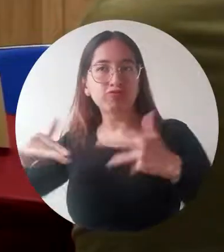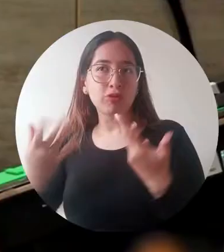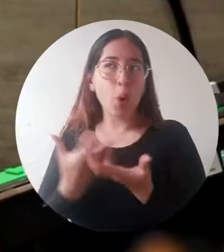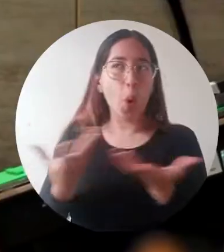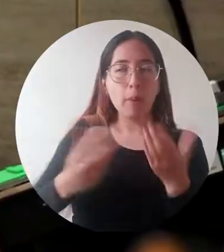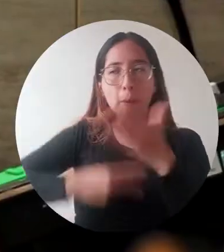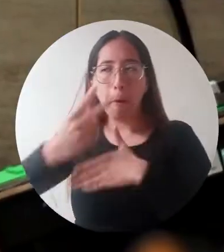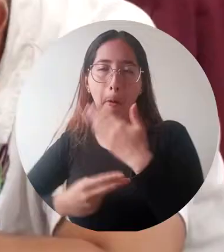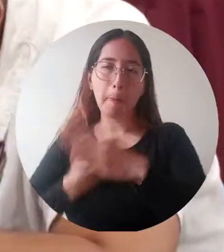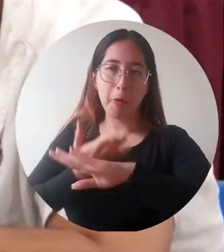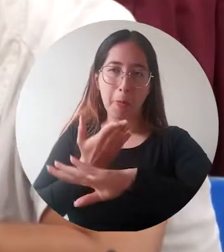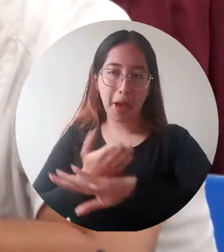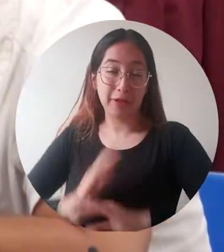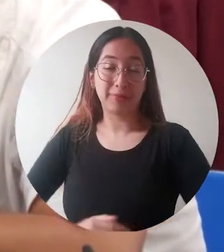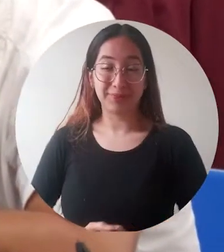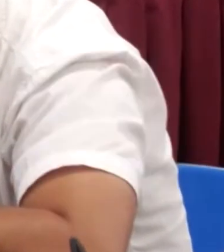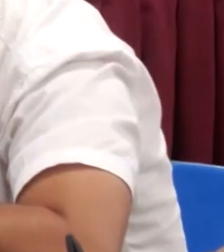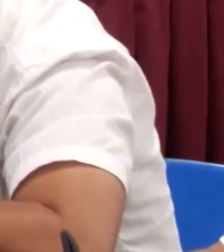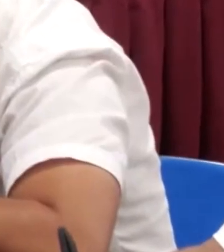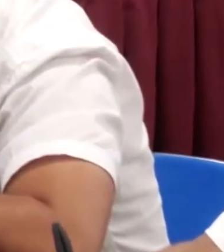través de sus equipos de trabajo.